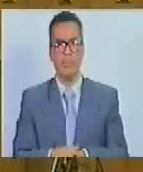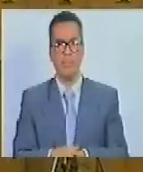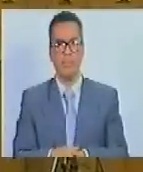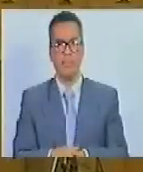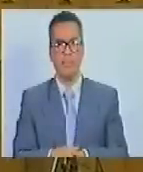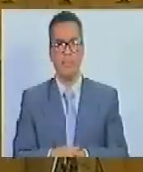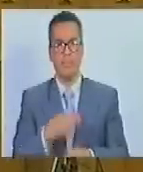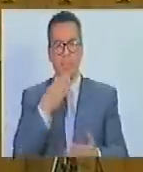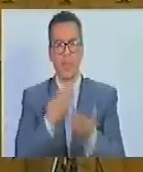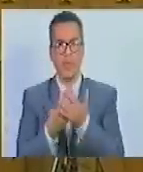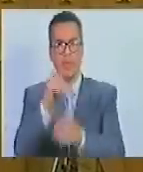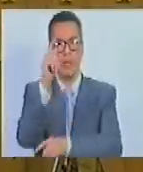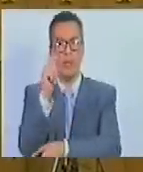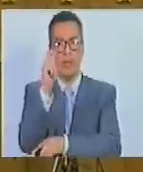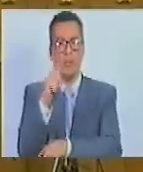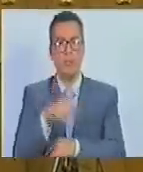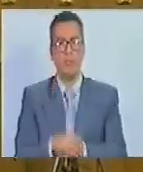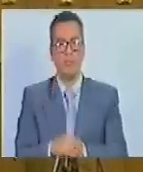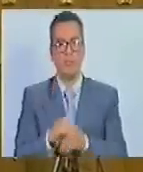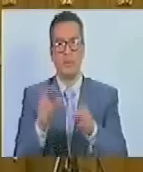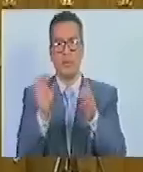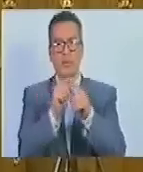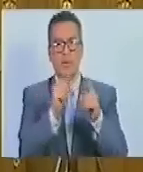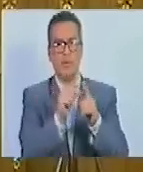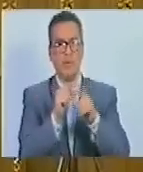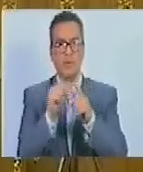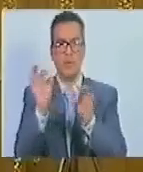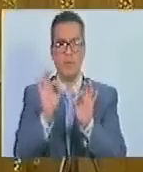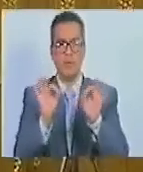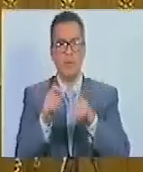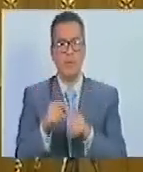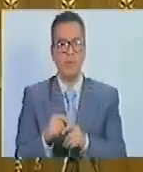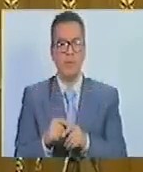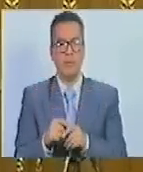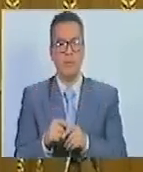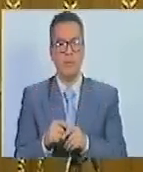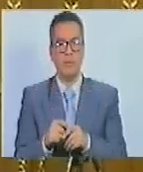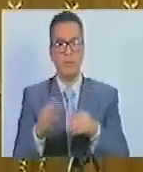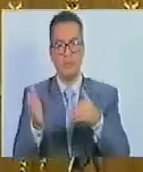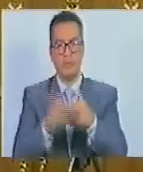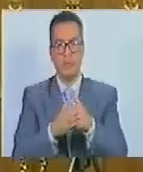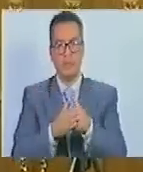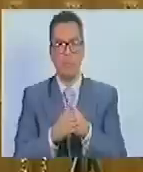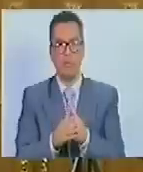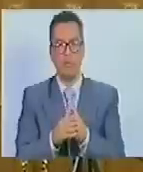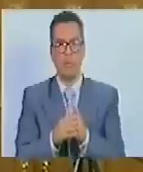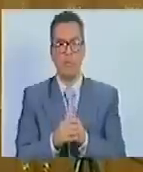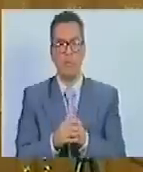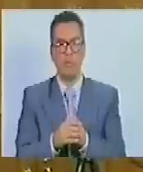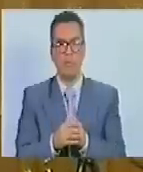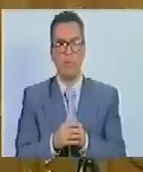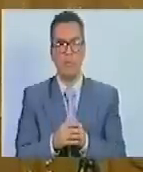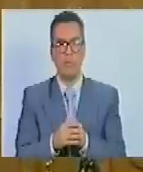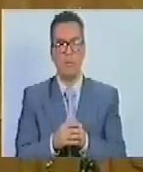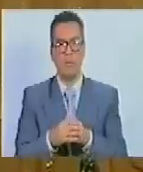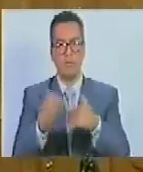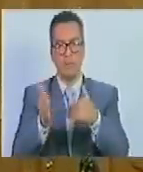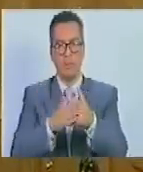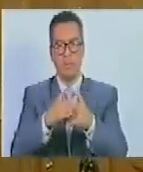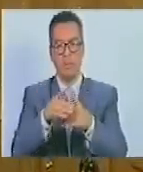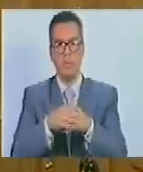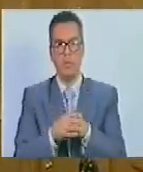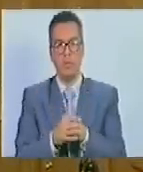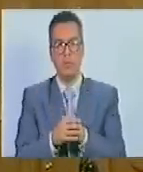Gracias, diputado. ¿Alguien más ha notado derecho a palabra? Ahora, se va a cerrar, se cierra.